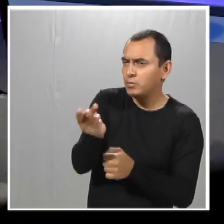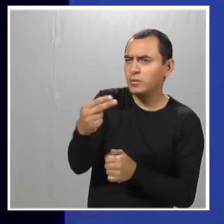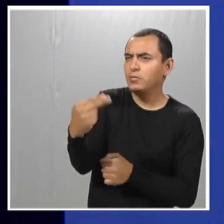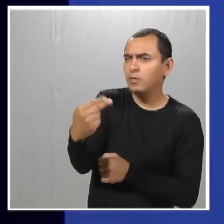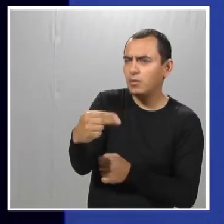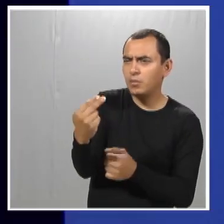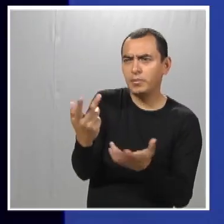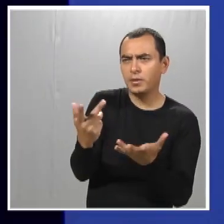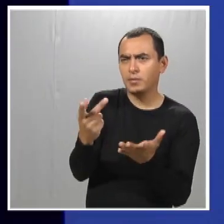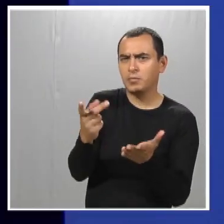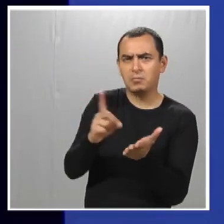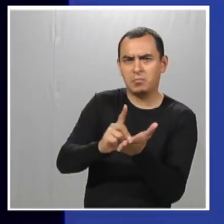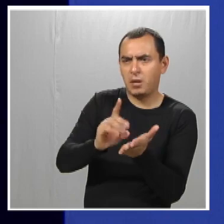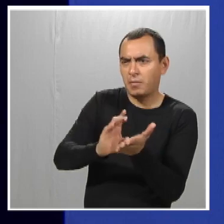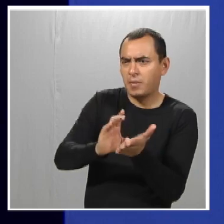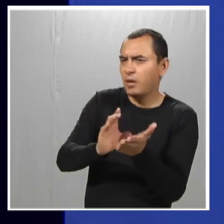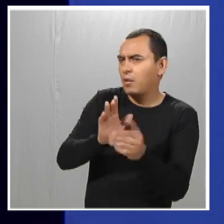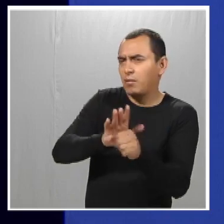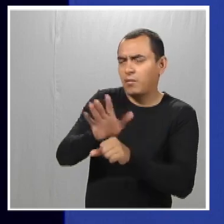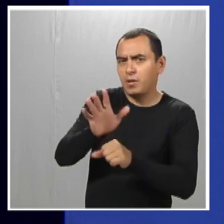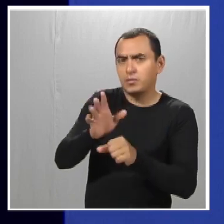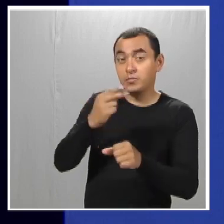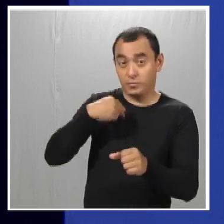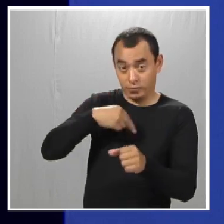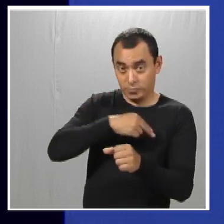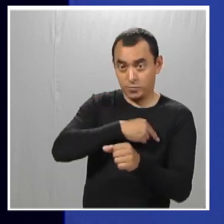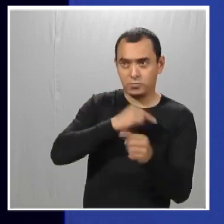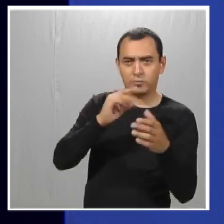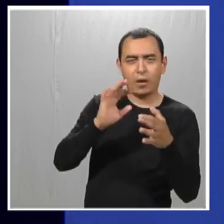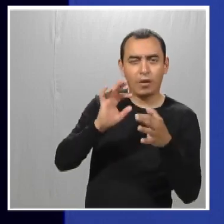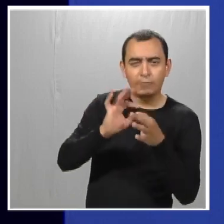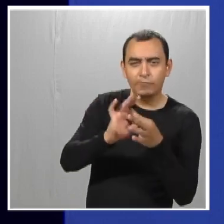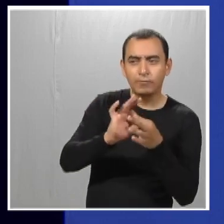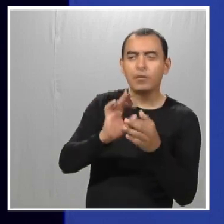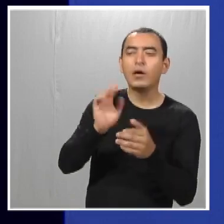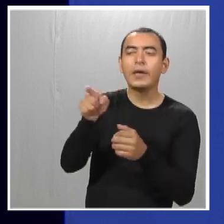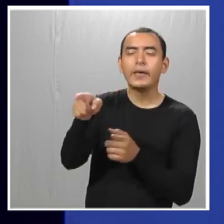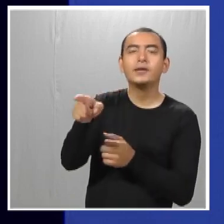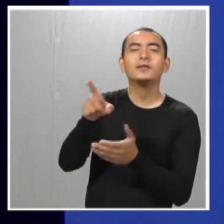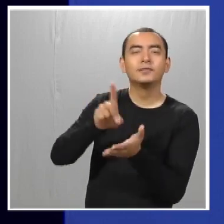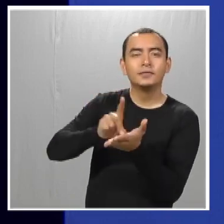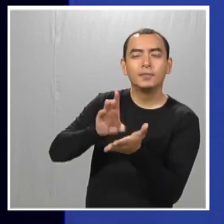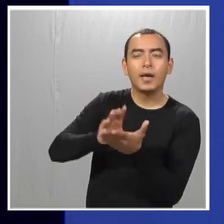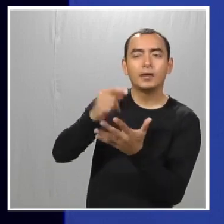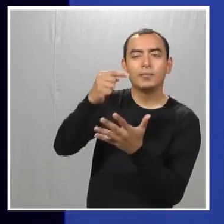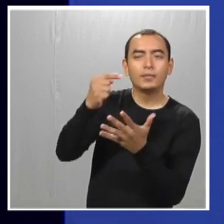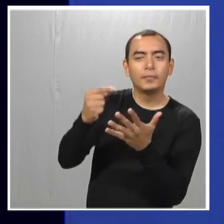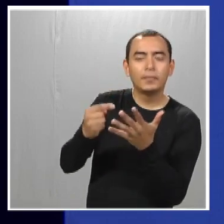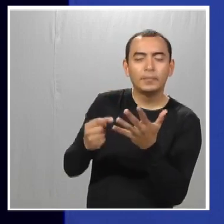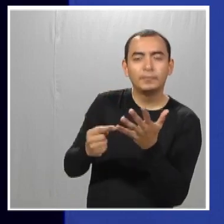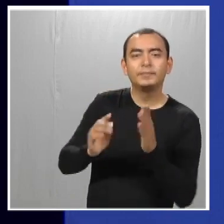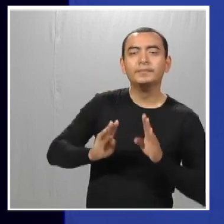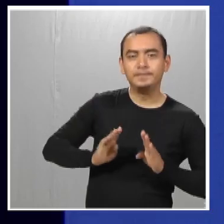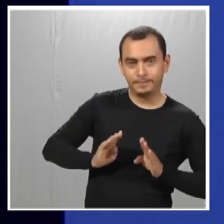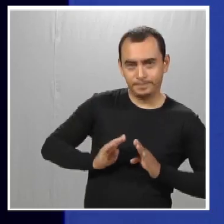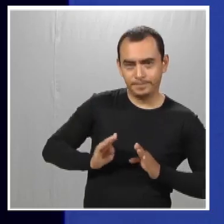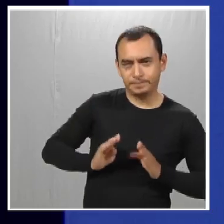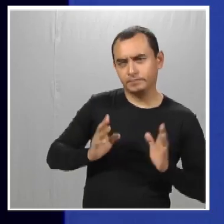lo de menos es qué discapacidad tiene. Digo, nosotros les decimos cuando se enlazan, les decimos qué discapacidad tiene y algunas,